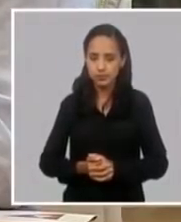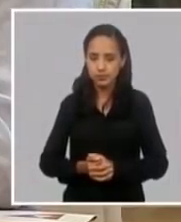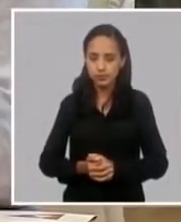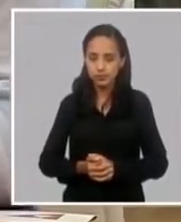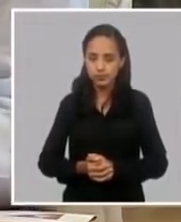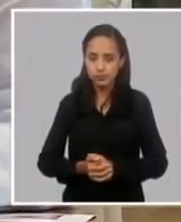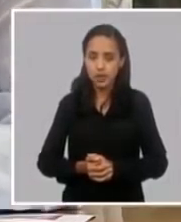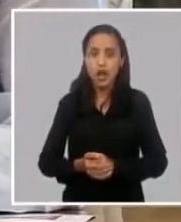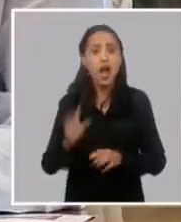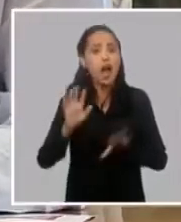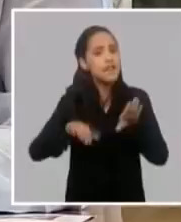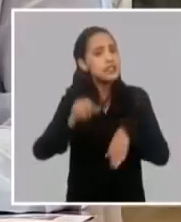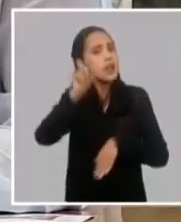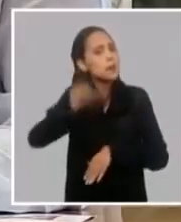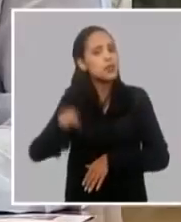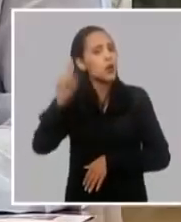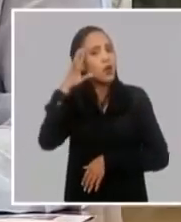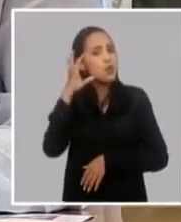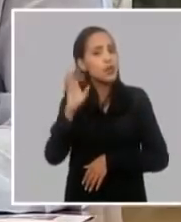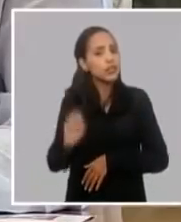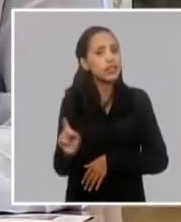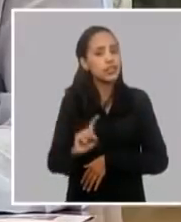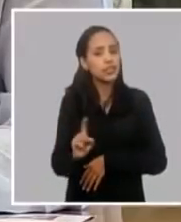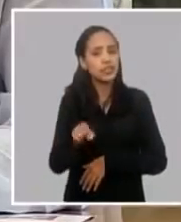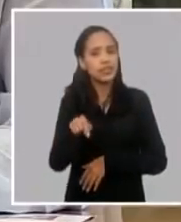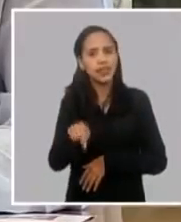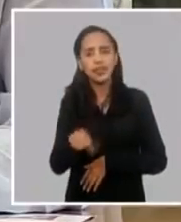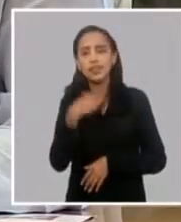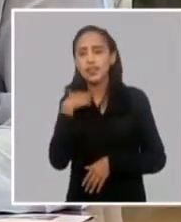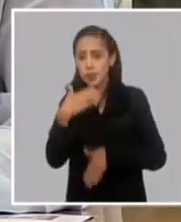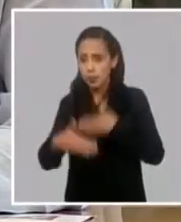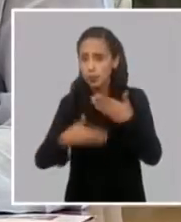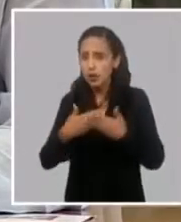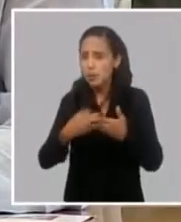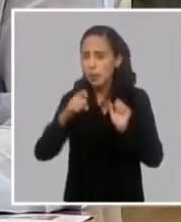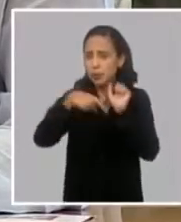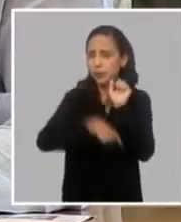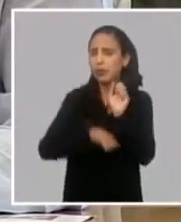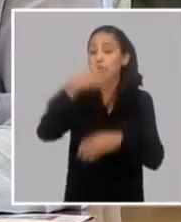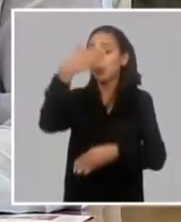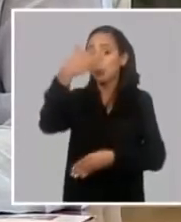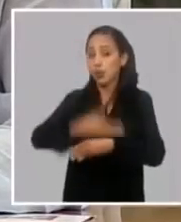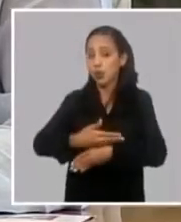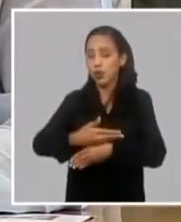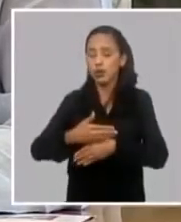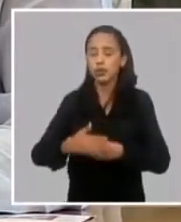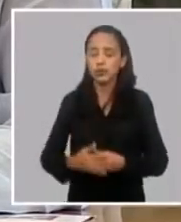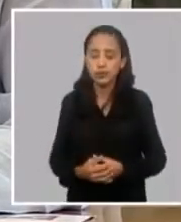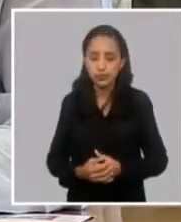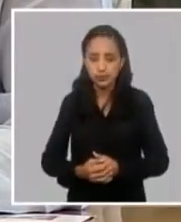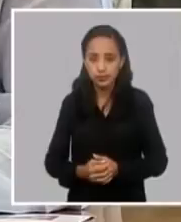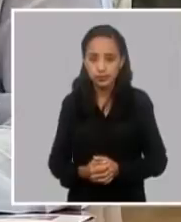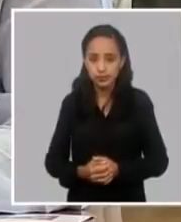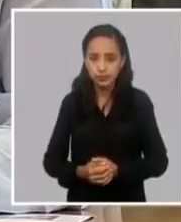siempre no se entiende o no queda en la concepción de lo que diariamente